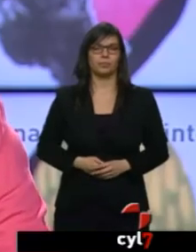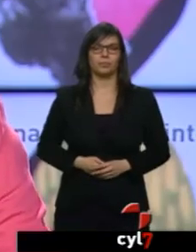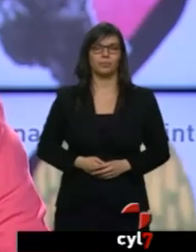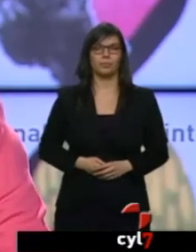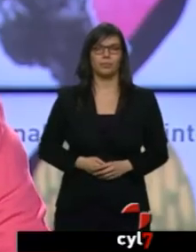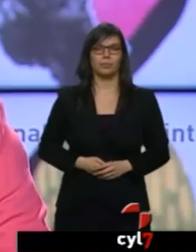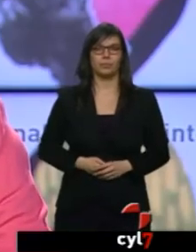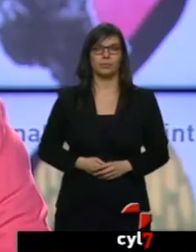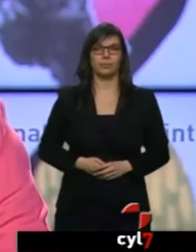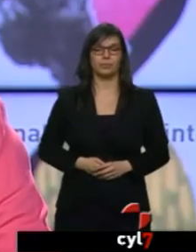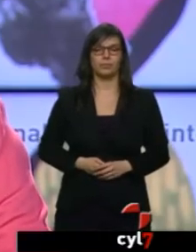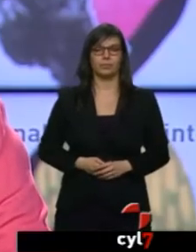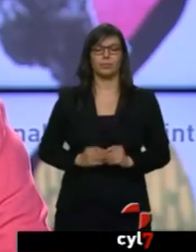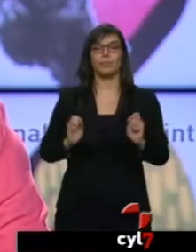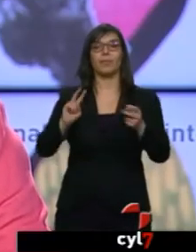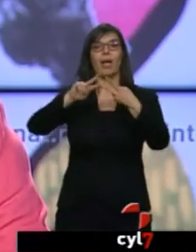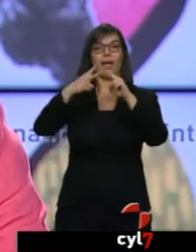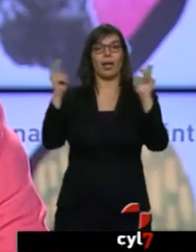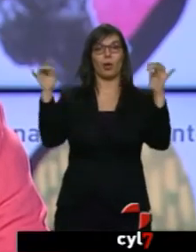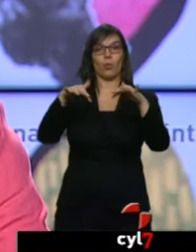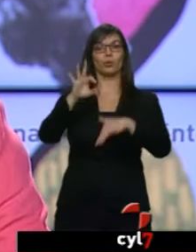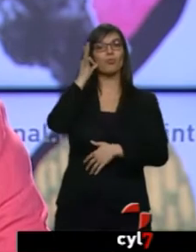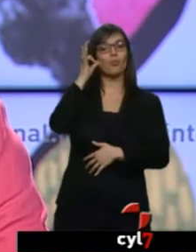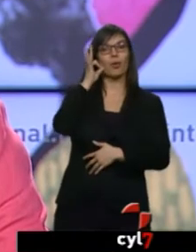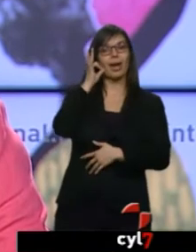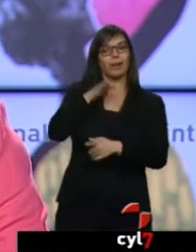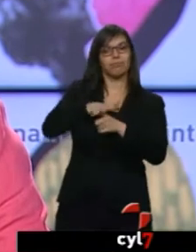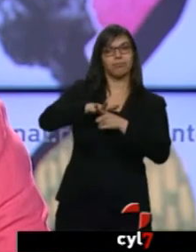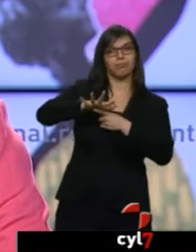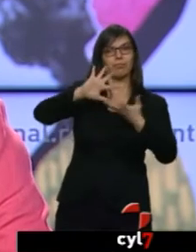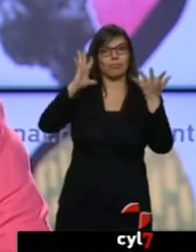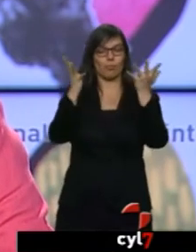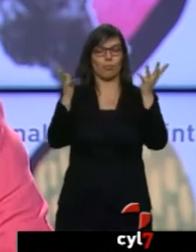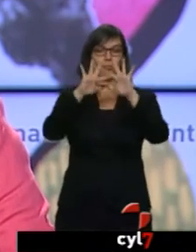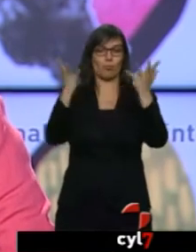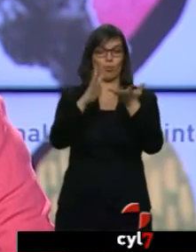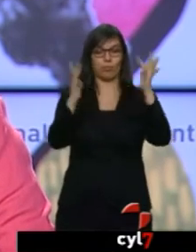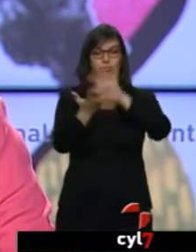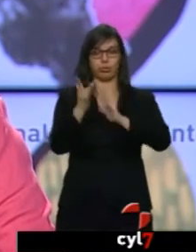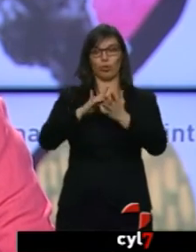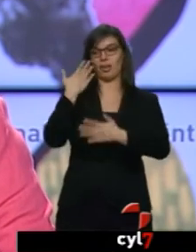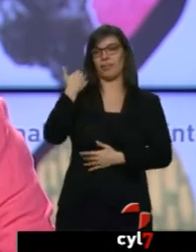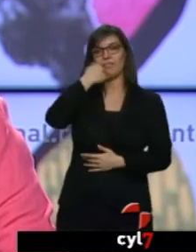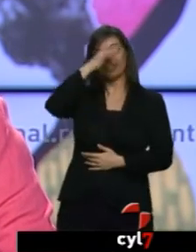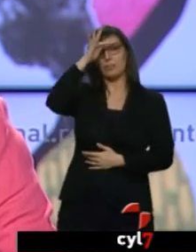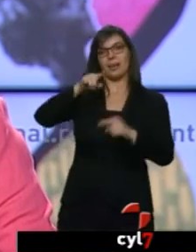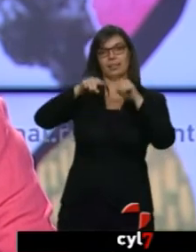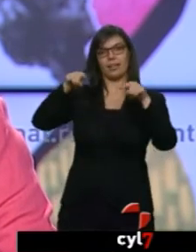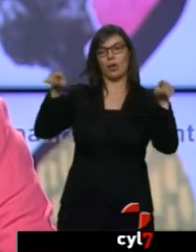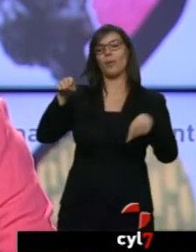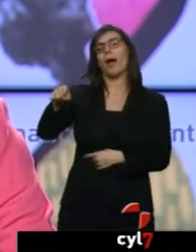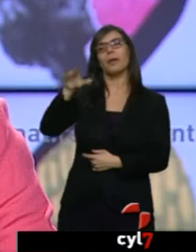En el encuentro Mujeres que Transforman el Mundo, que se ha celebrado este fin de semana en Segovia... ...se ha podido escuchar el